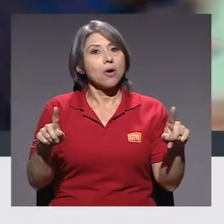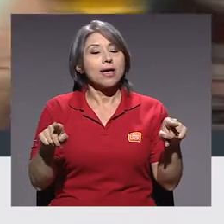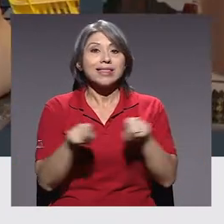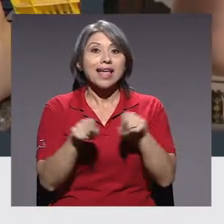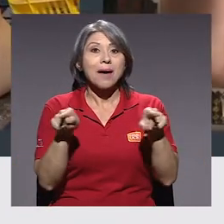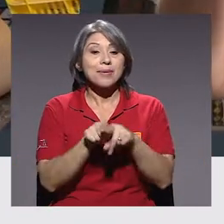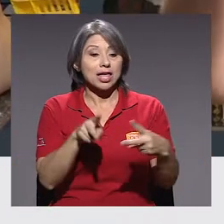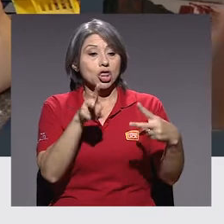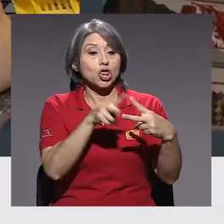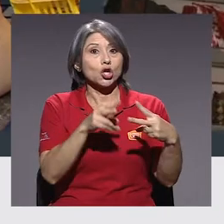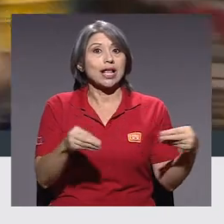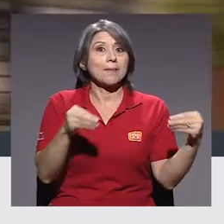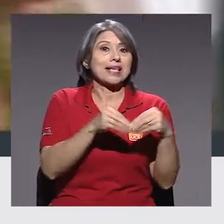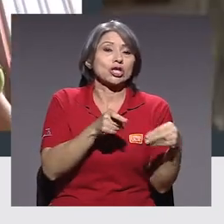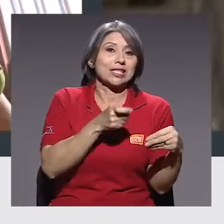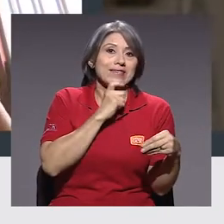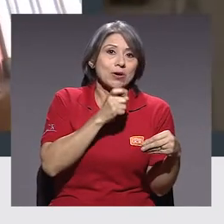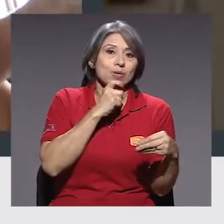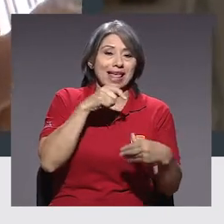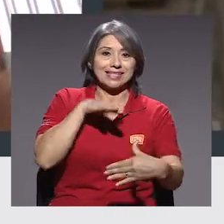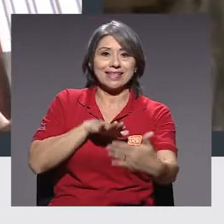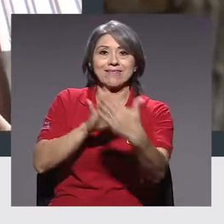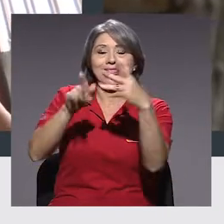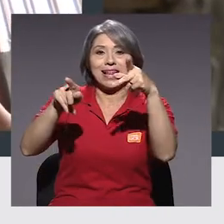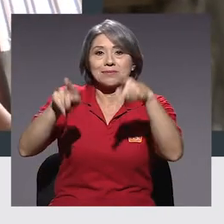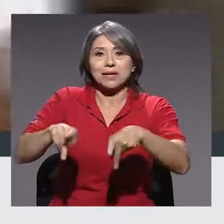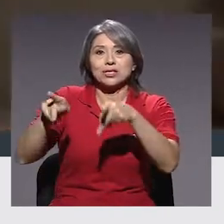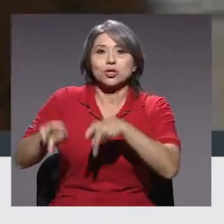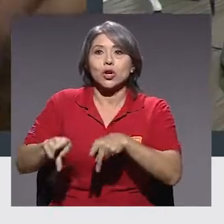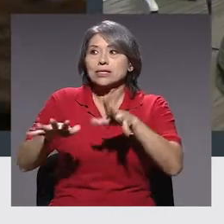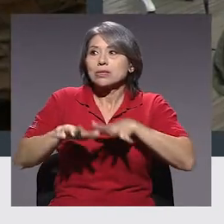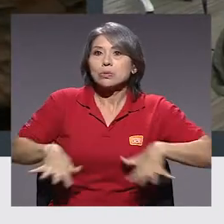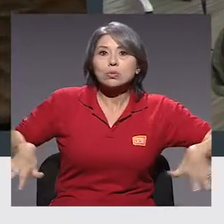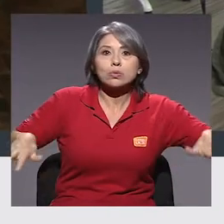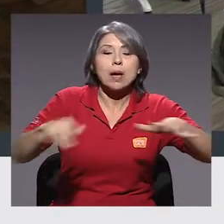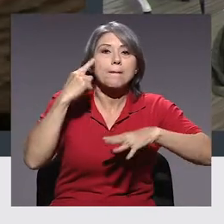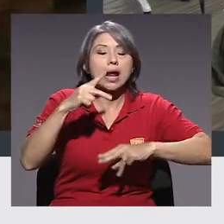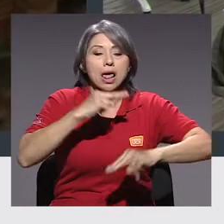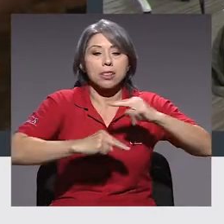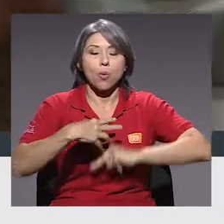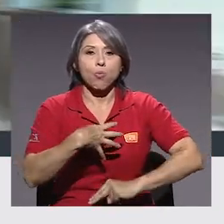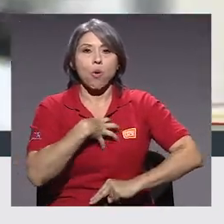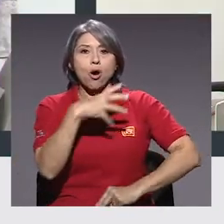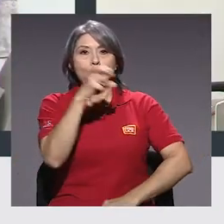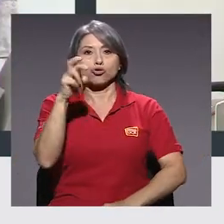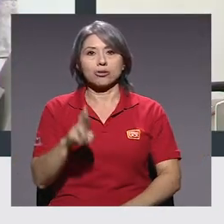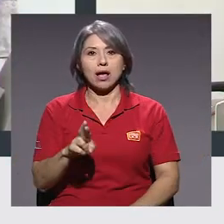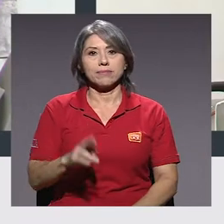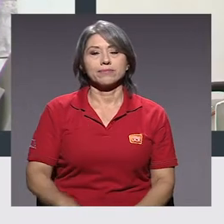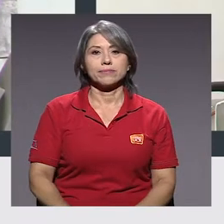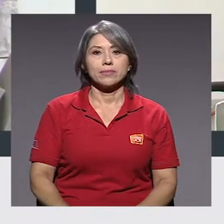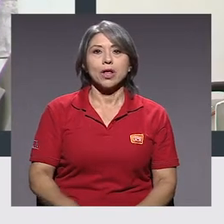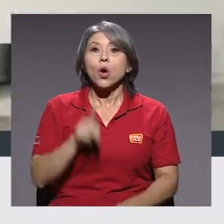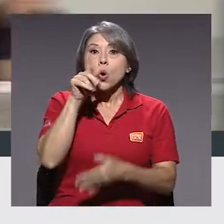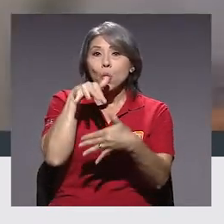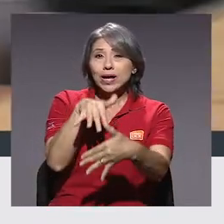Pero estas son también dos de las mayores dificultades con las que se enfrentan las personas en el ecosistema emprendedor costarricense.